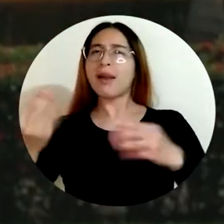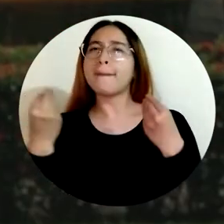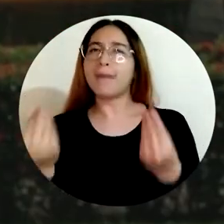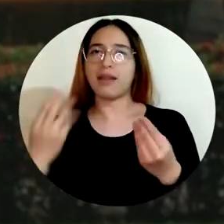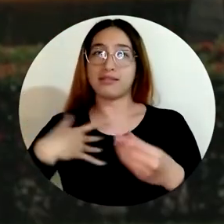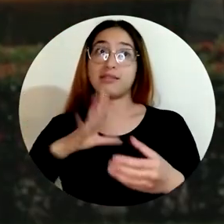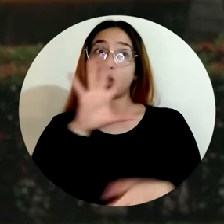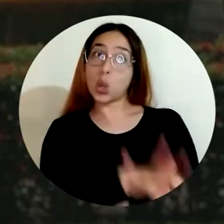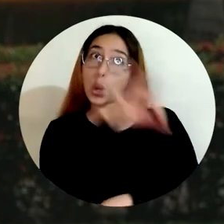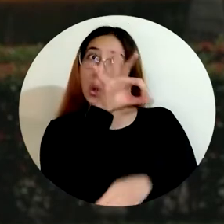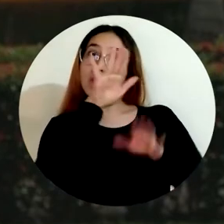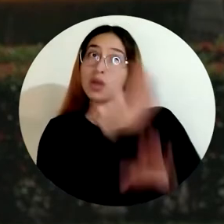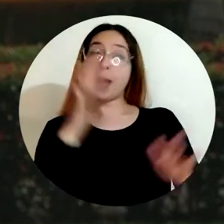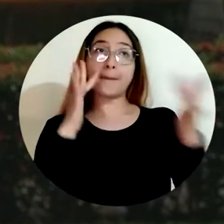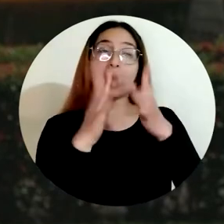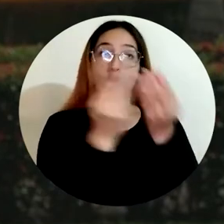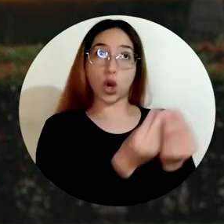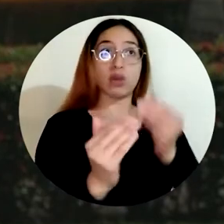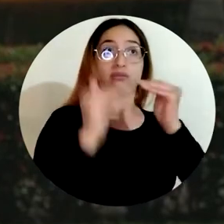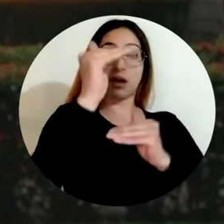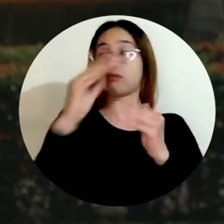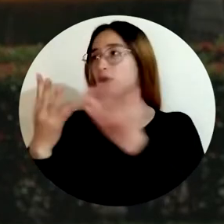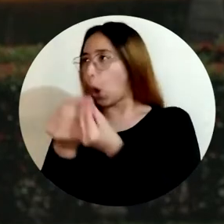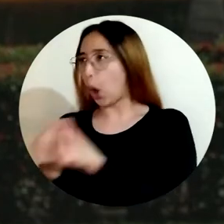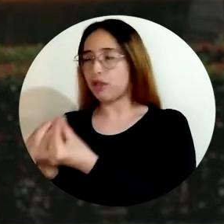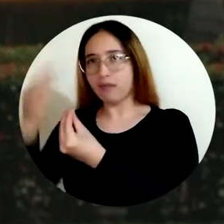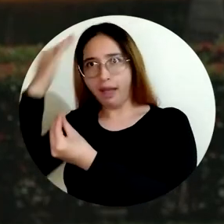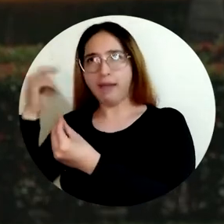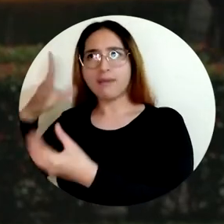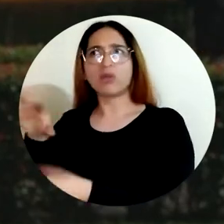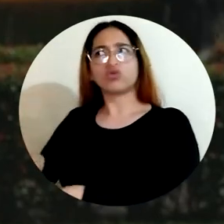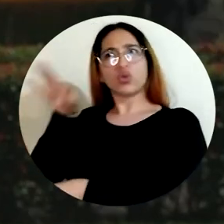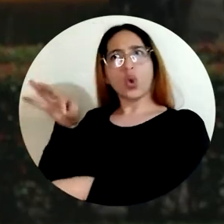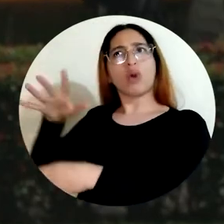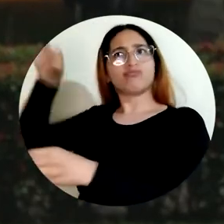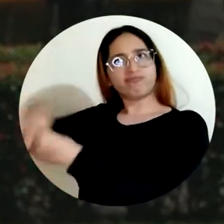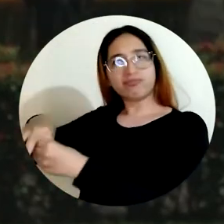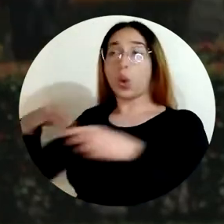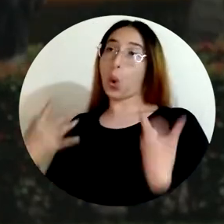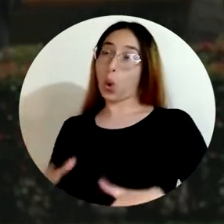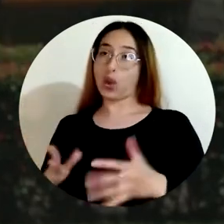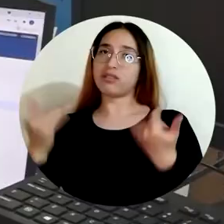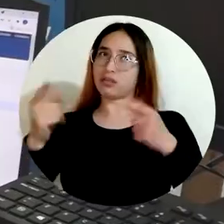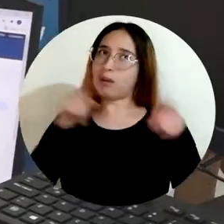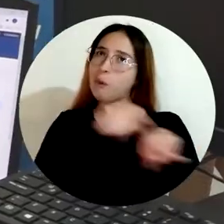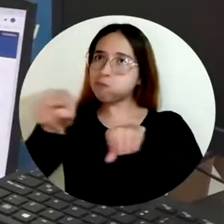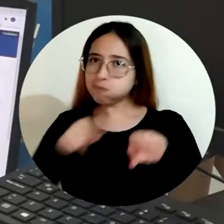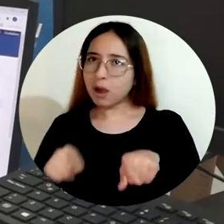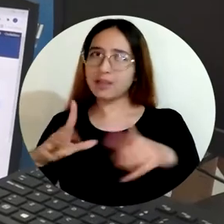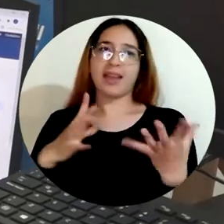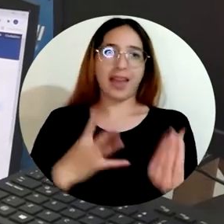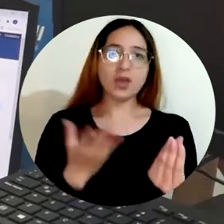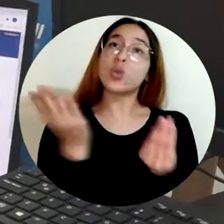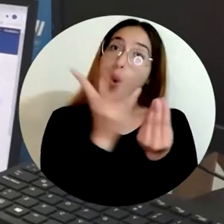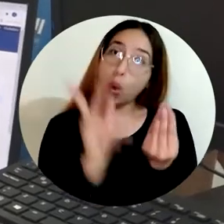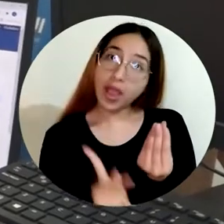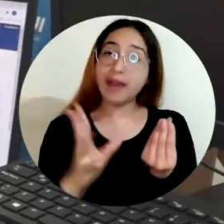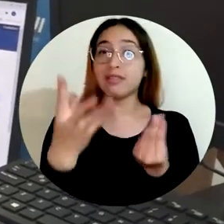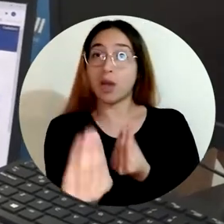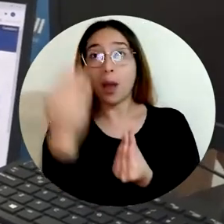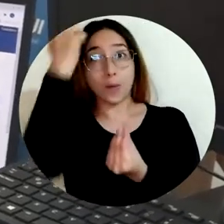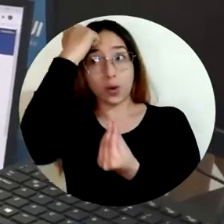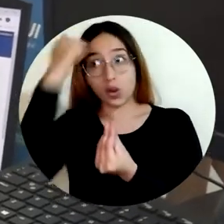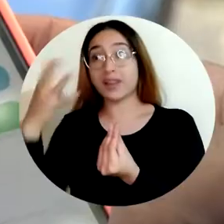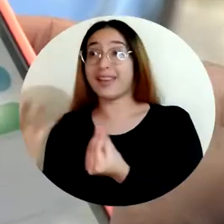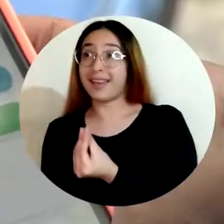virtual para elegir a los representantes ante el Consejo Superior y Consejo Académico, asegurando la participación de los tres